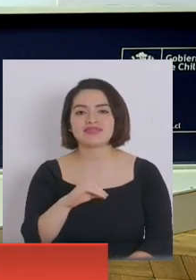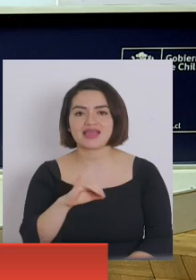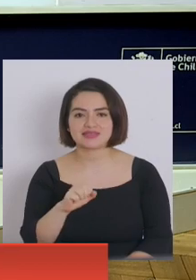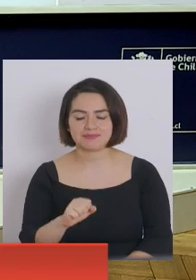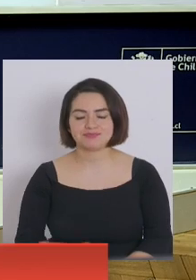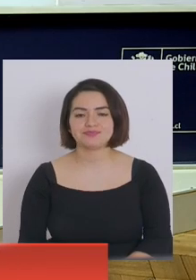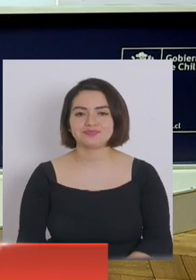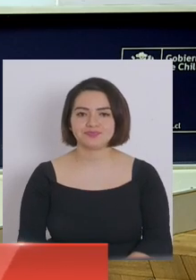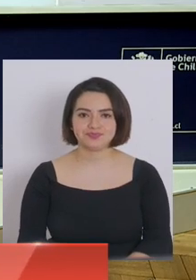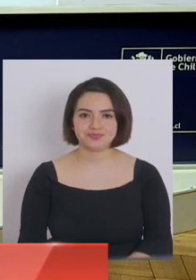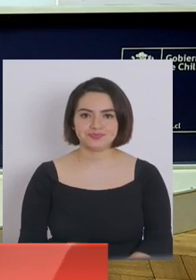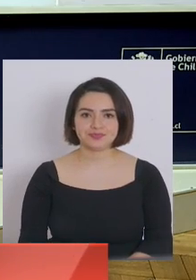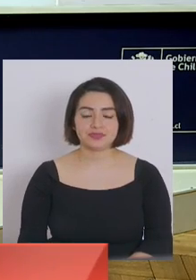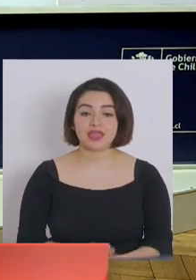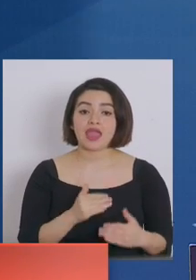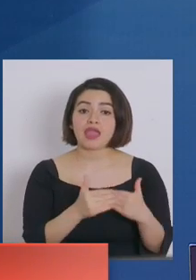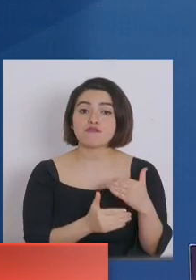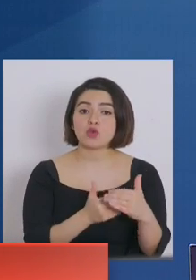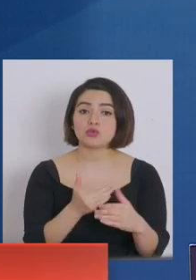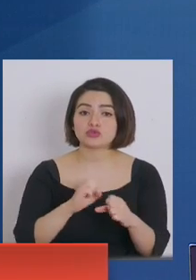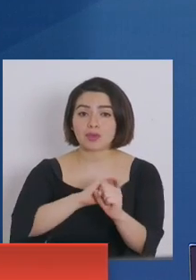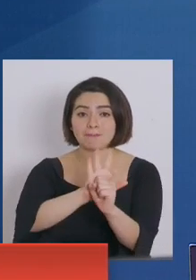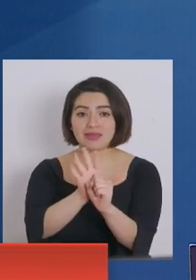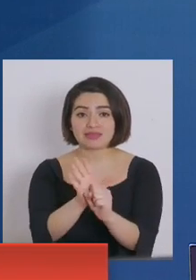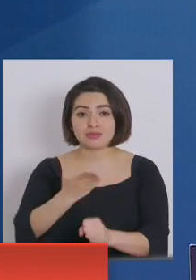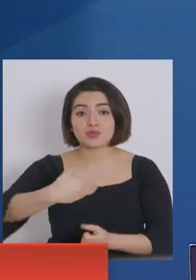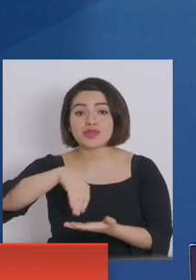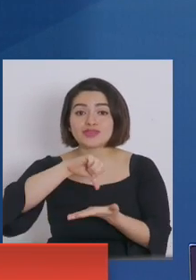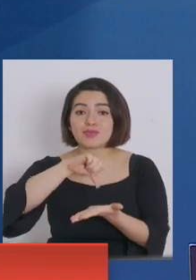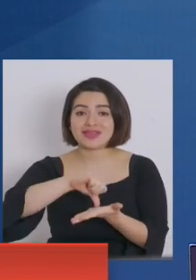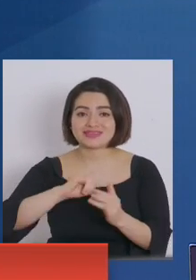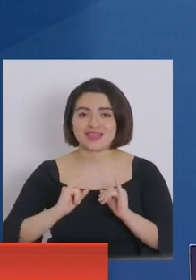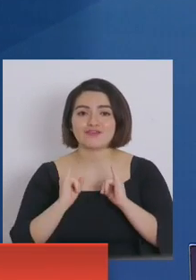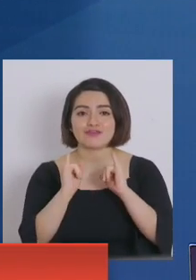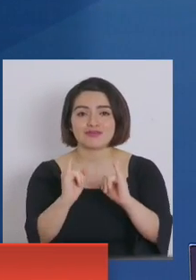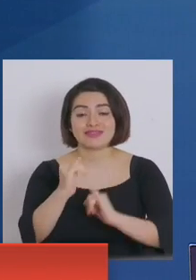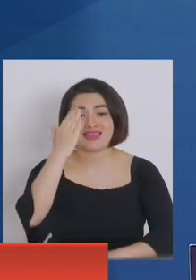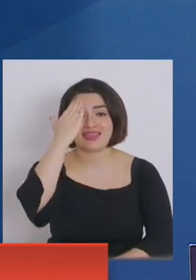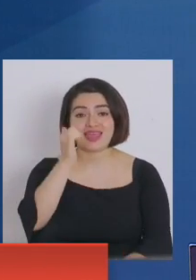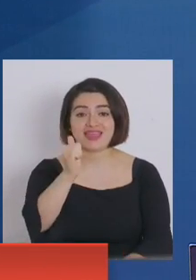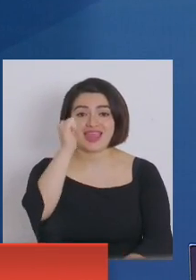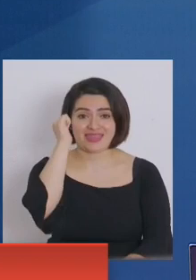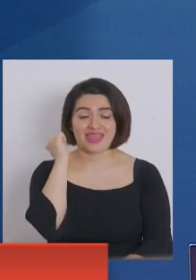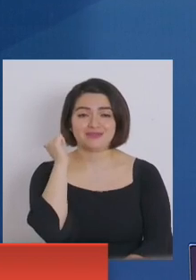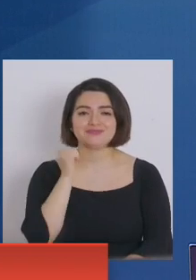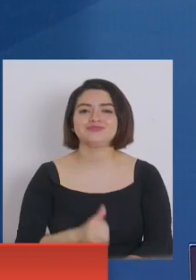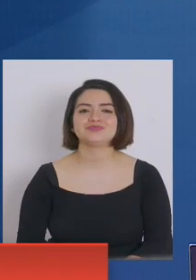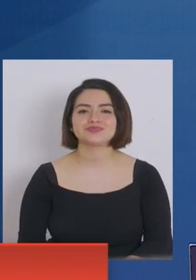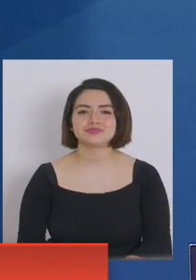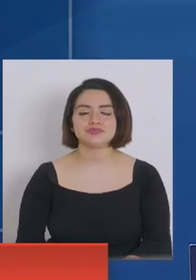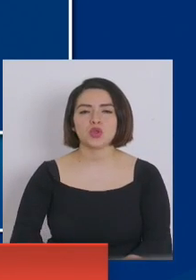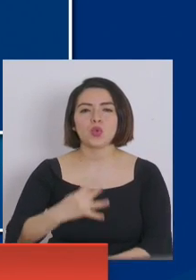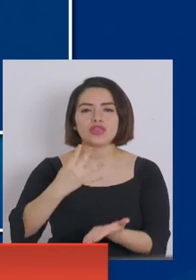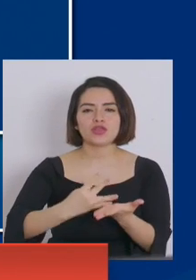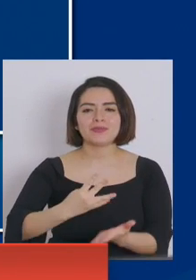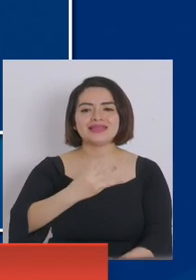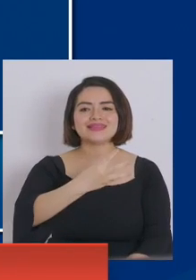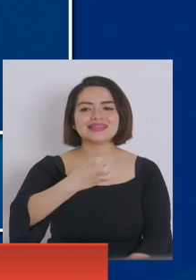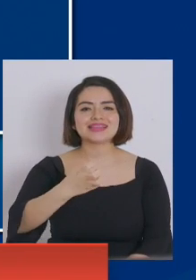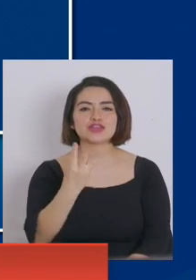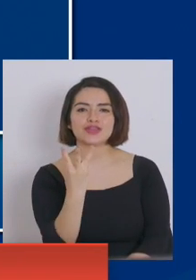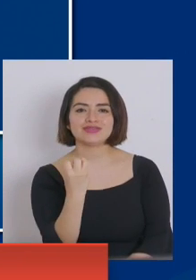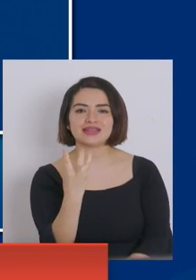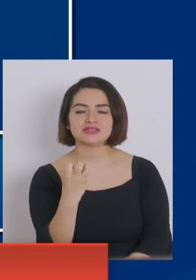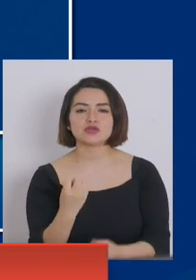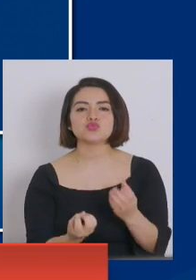relación a la evolución de la pandemia en nuestro país, quiero informar que en el día de ayer se registraron 4.313